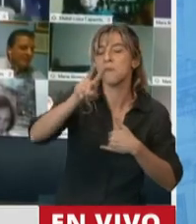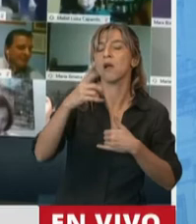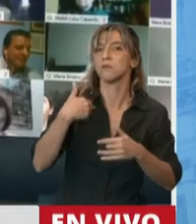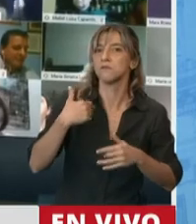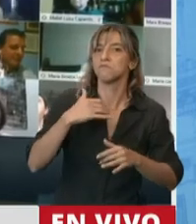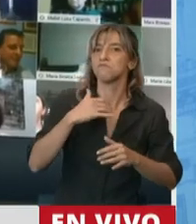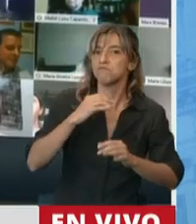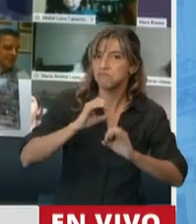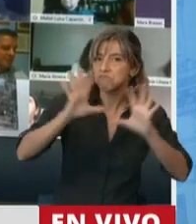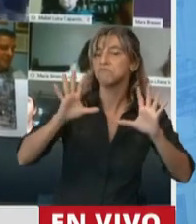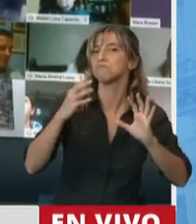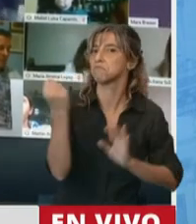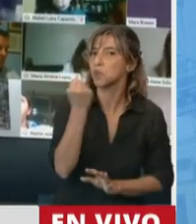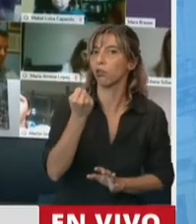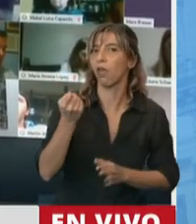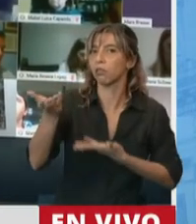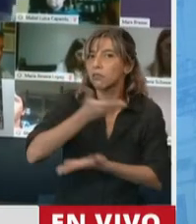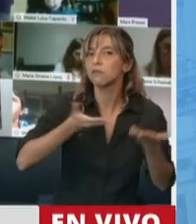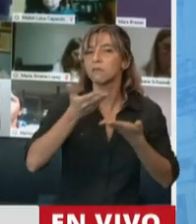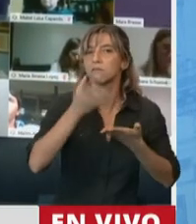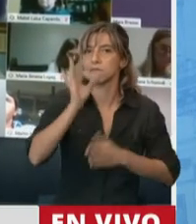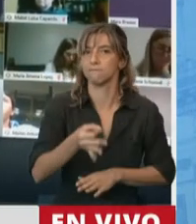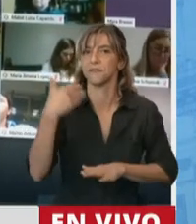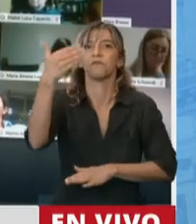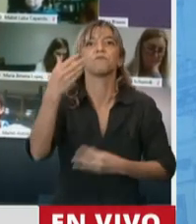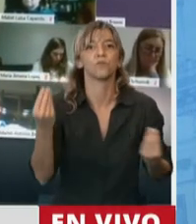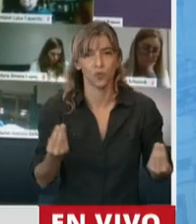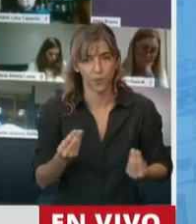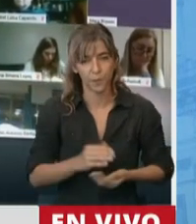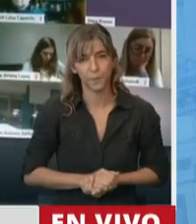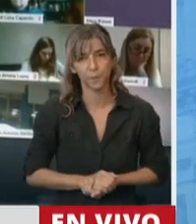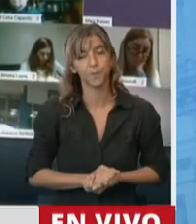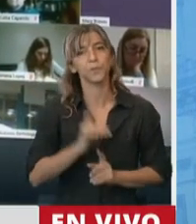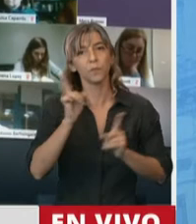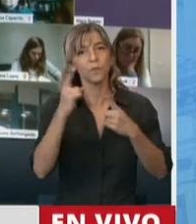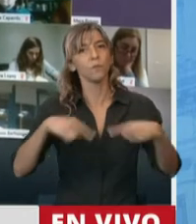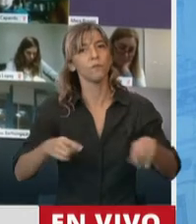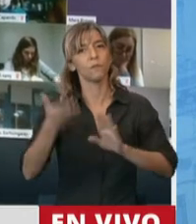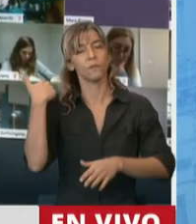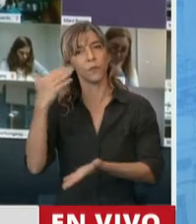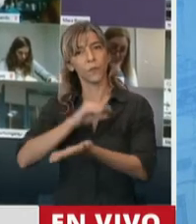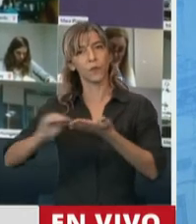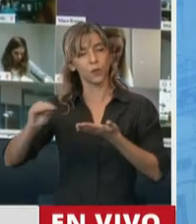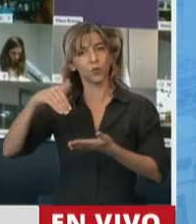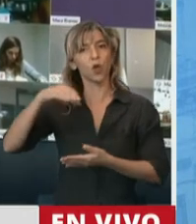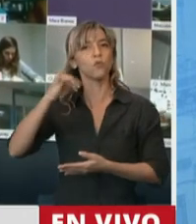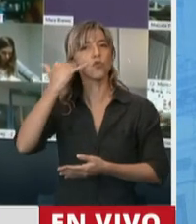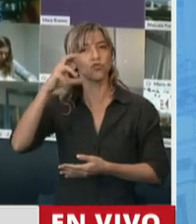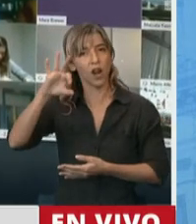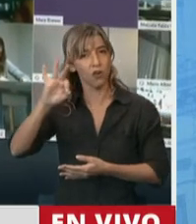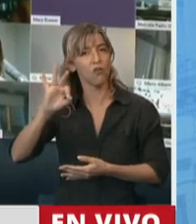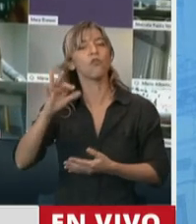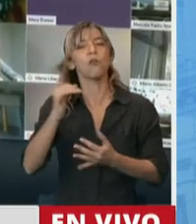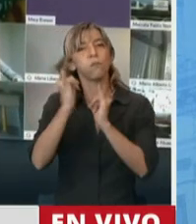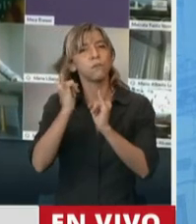Me gustaría mencionar también que algunas de las cuestiones que planteó el diputado Moyano son importantes